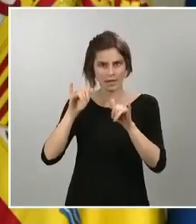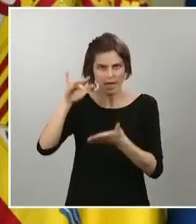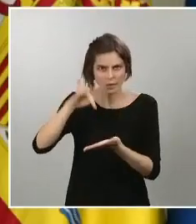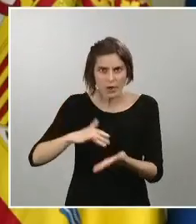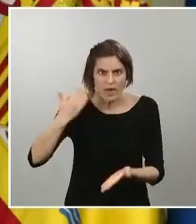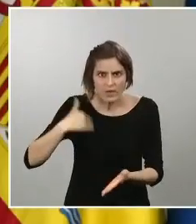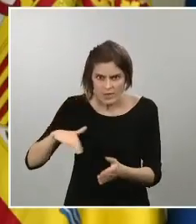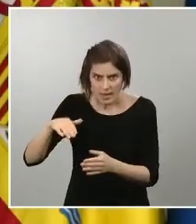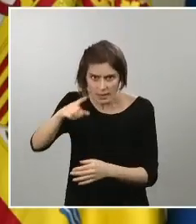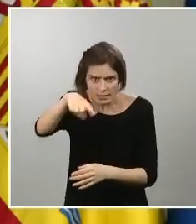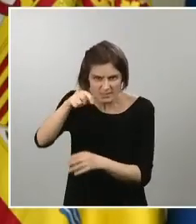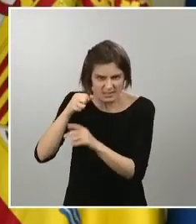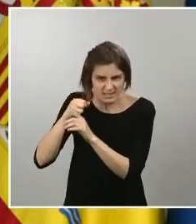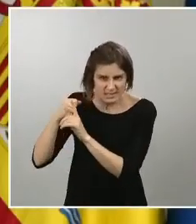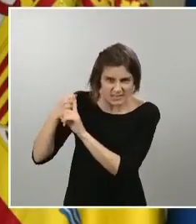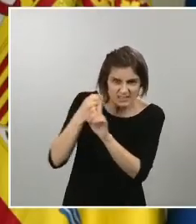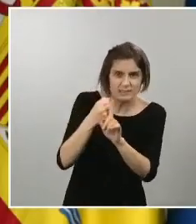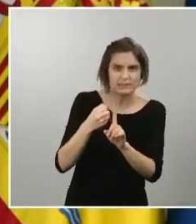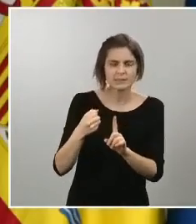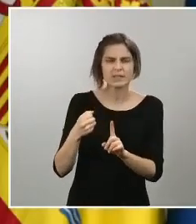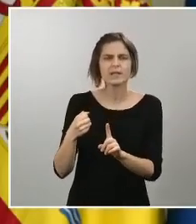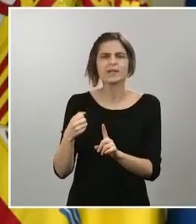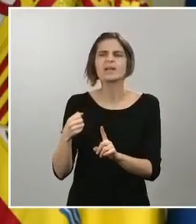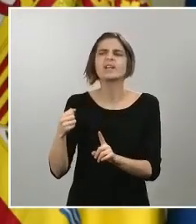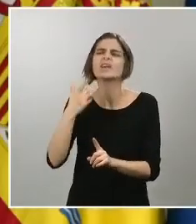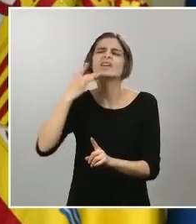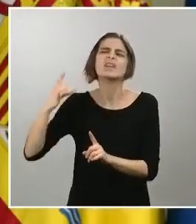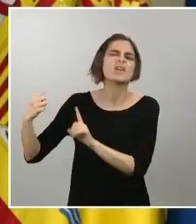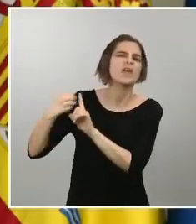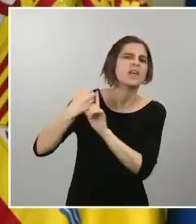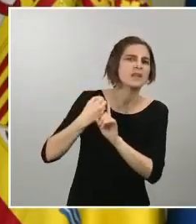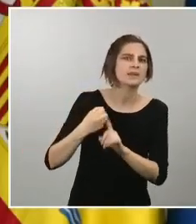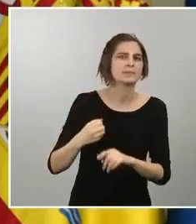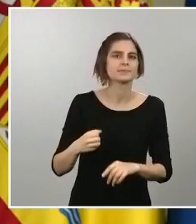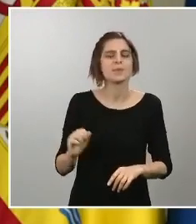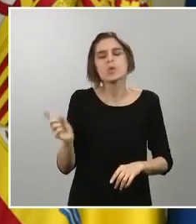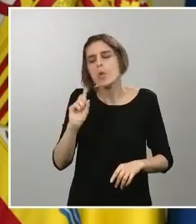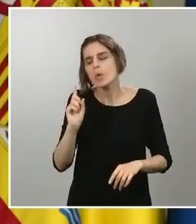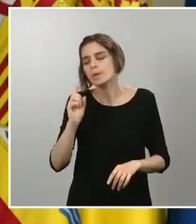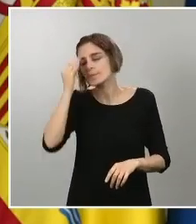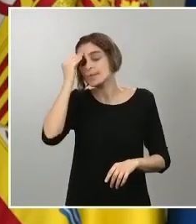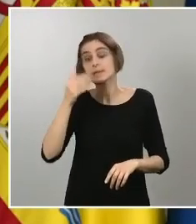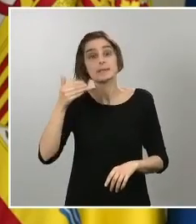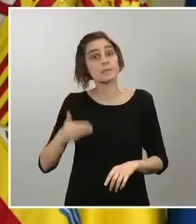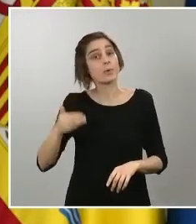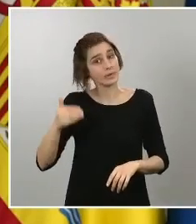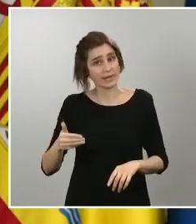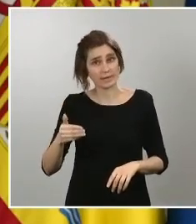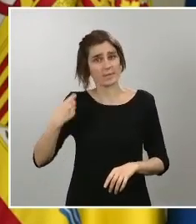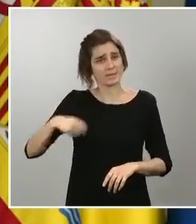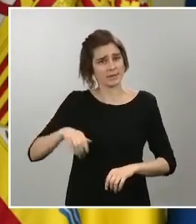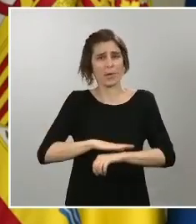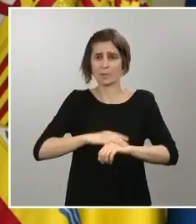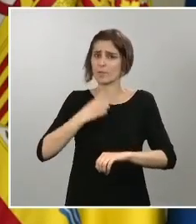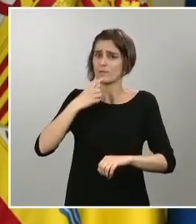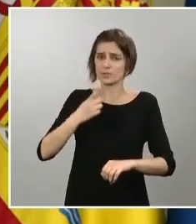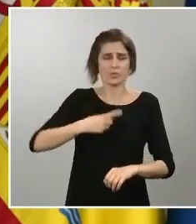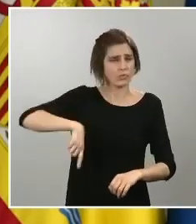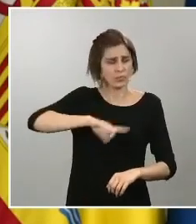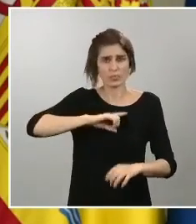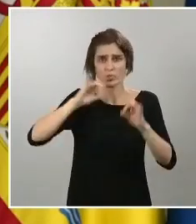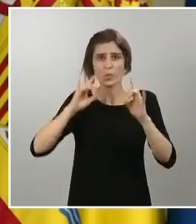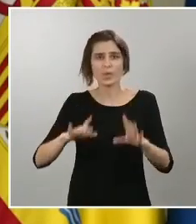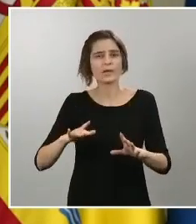es muy importante lo estamos diciendo estos días con el presidente de gobierno a la cabeza estamos defendiendo el interés general